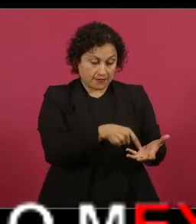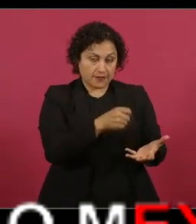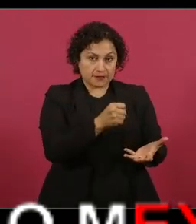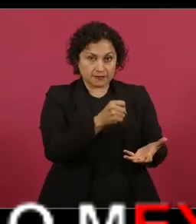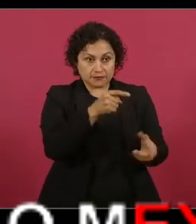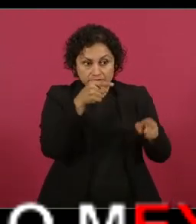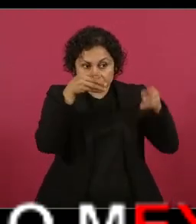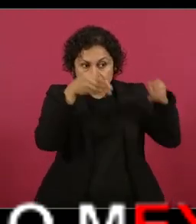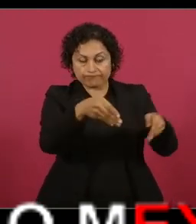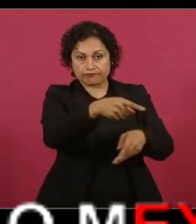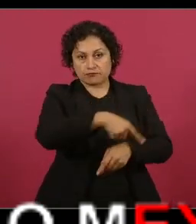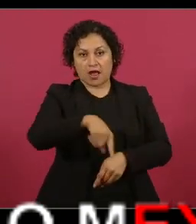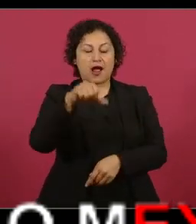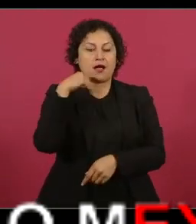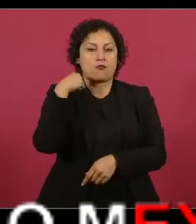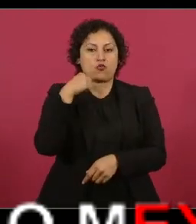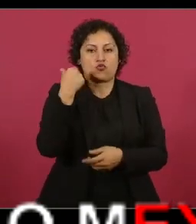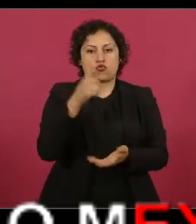a destinar a Acapulco.